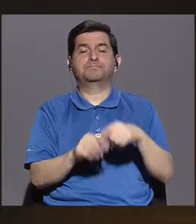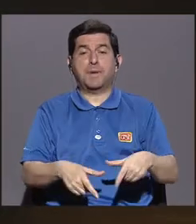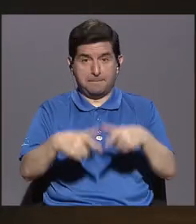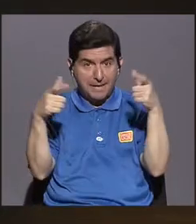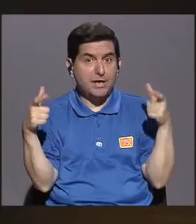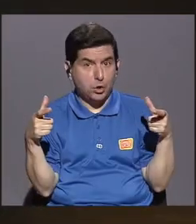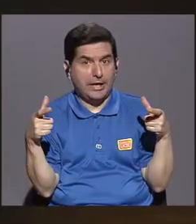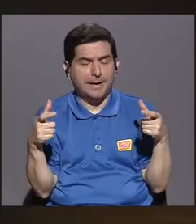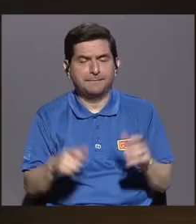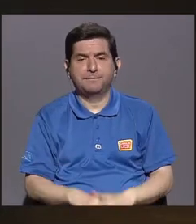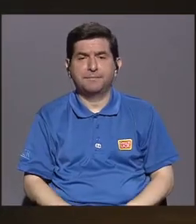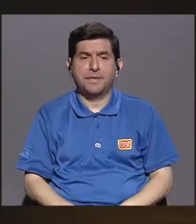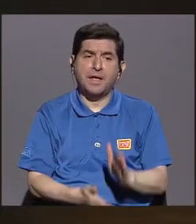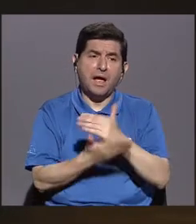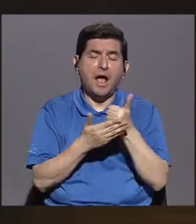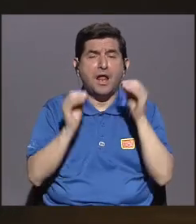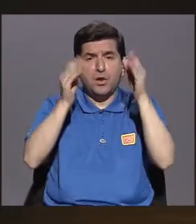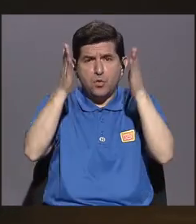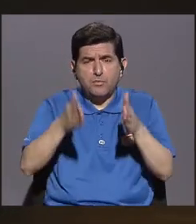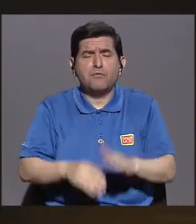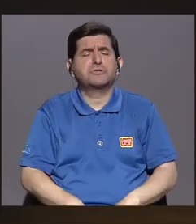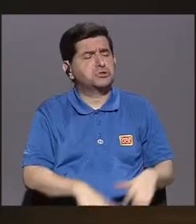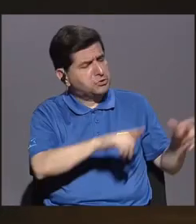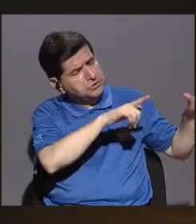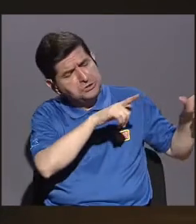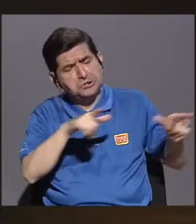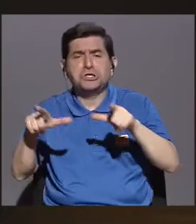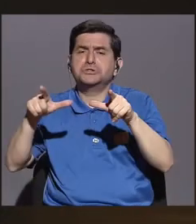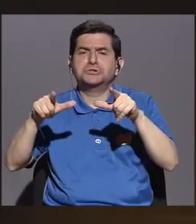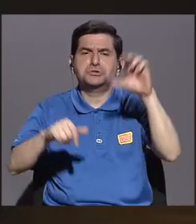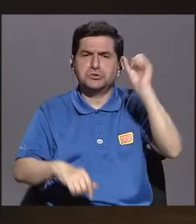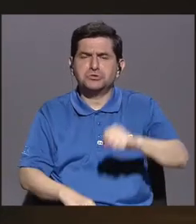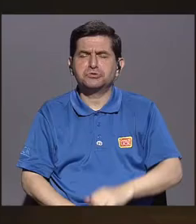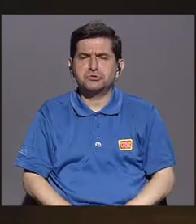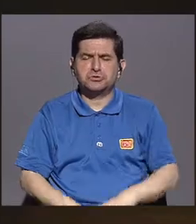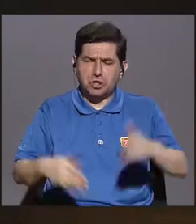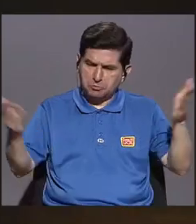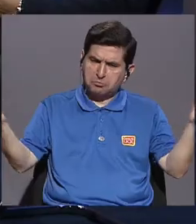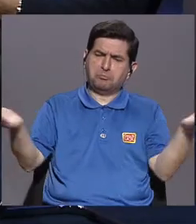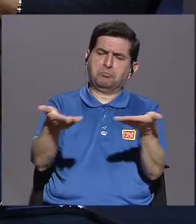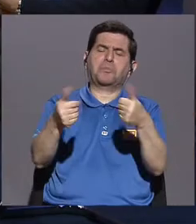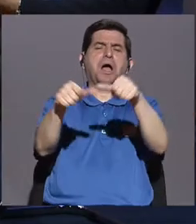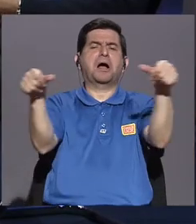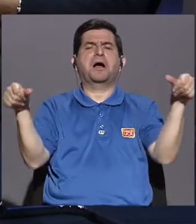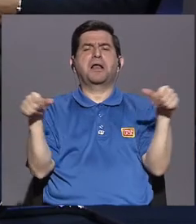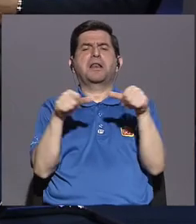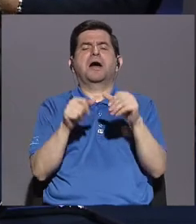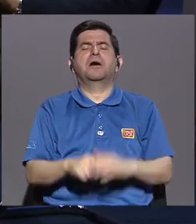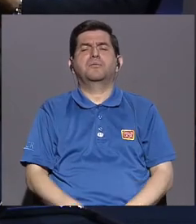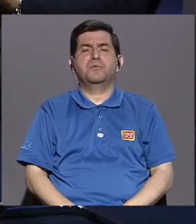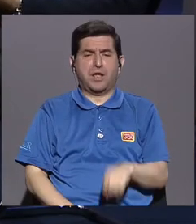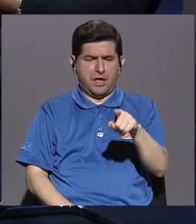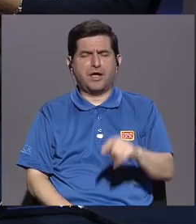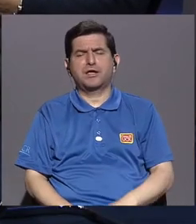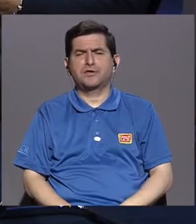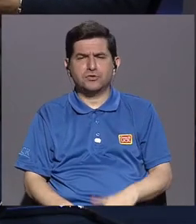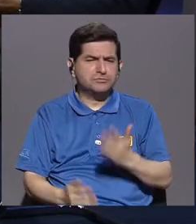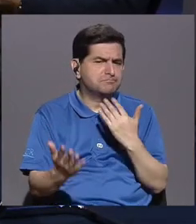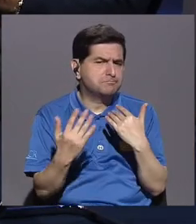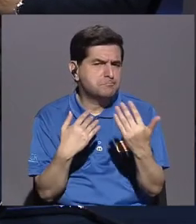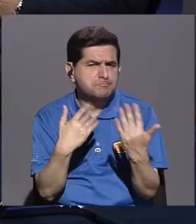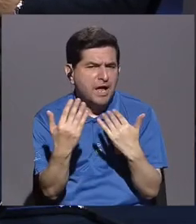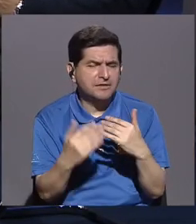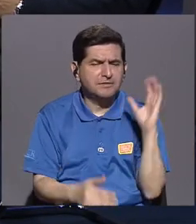mayoría. Hay docentes muy dispuestos a abrir las puertas de sus aulas, a ser empáticos, a